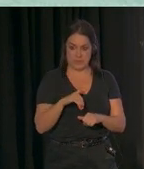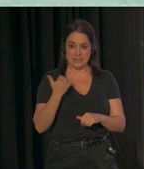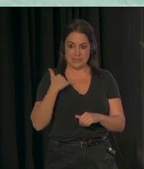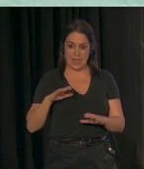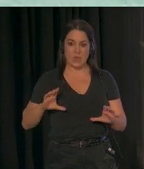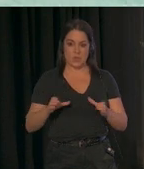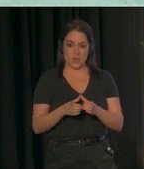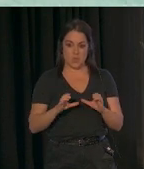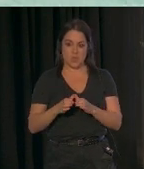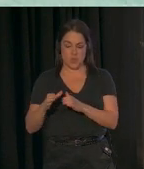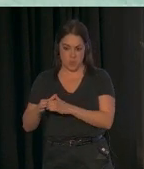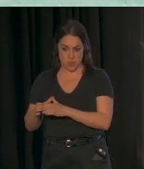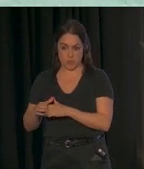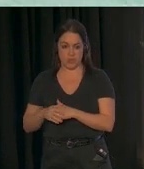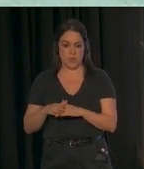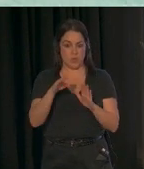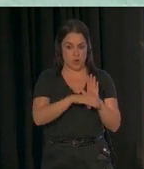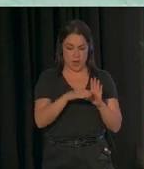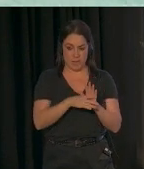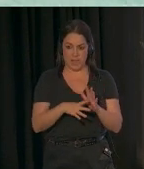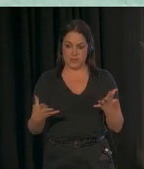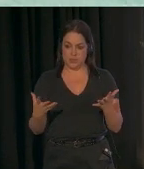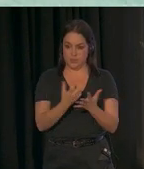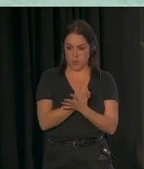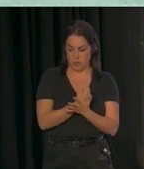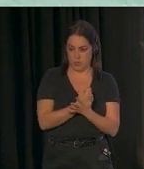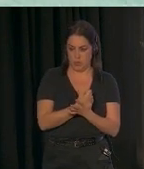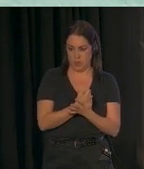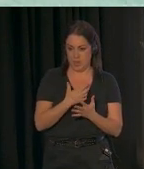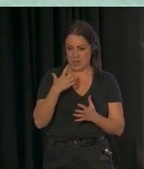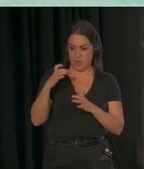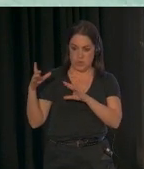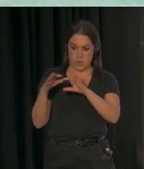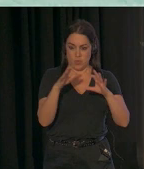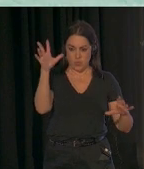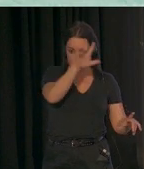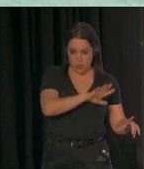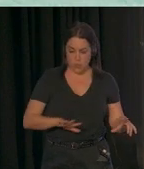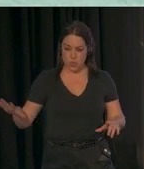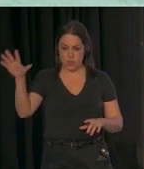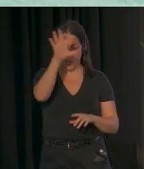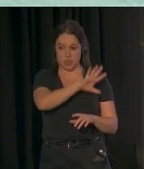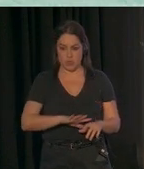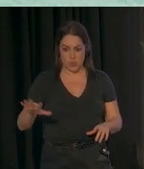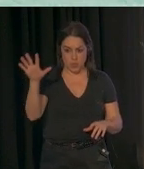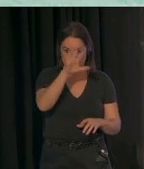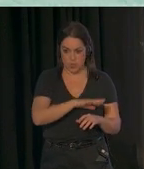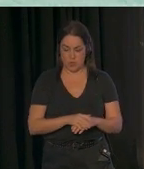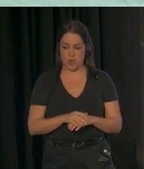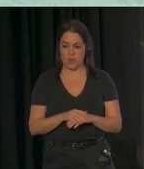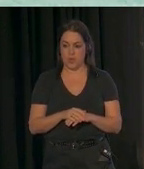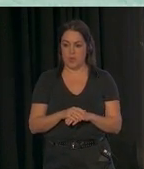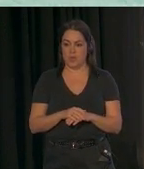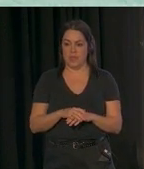IPACS por todo el Reino Unido, en Inglaterra, en Escocia, en Gales y en